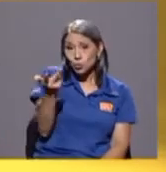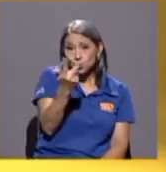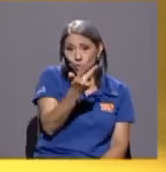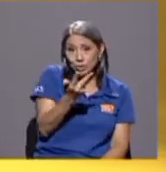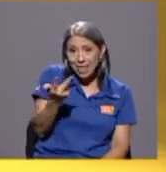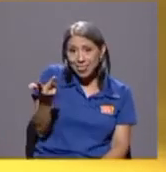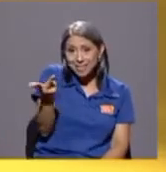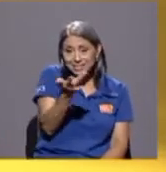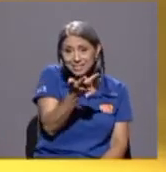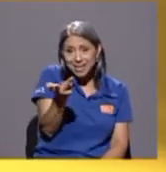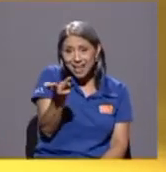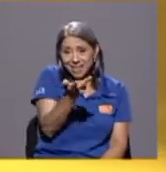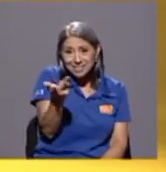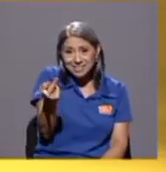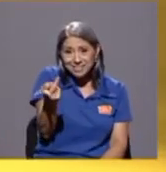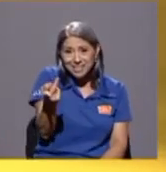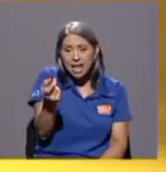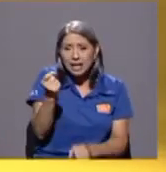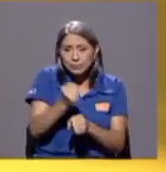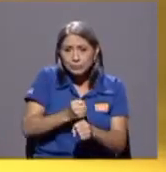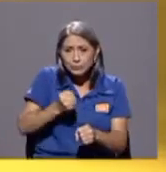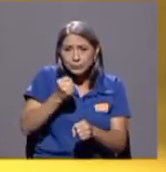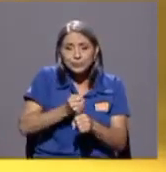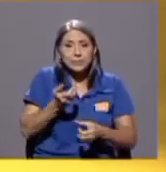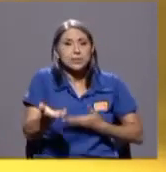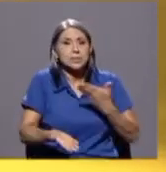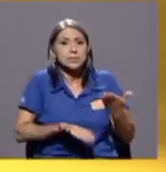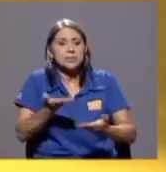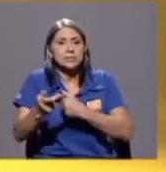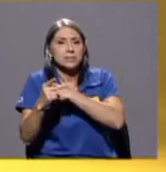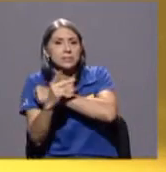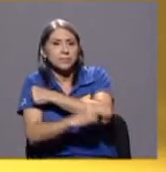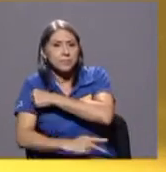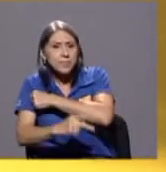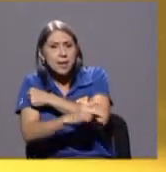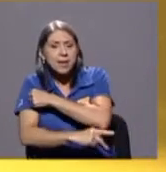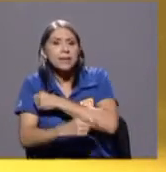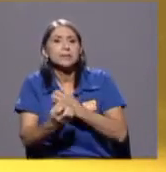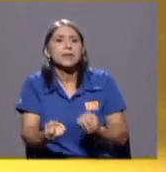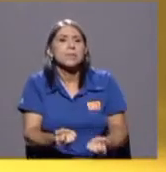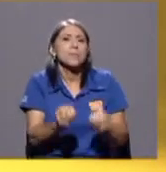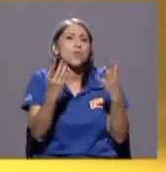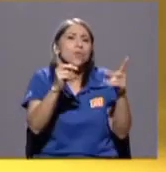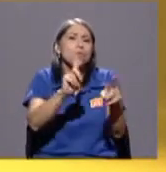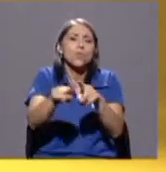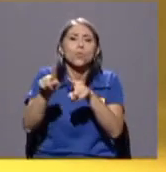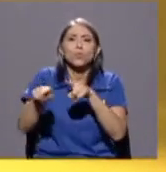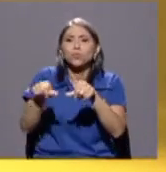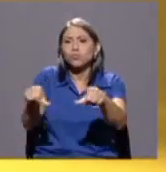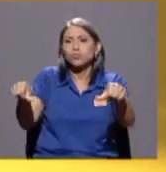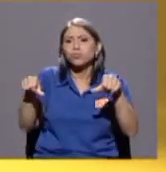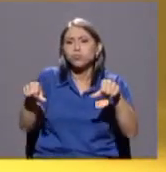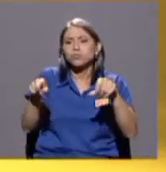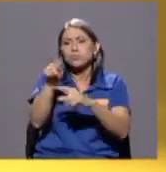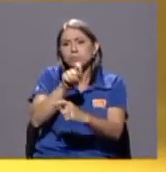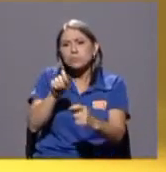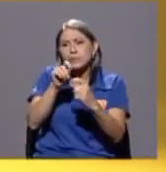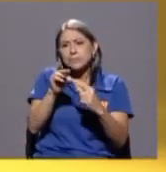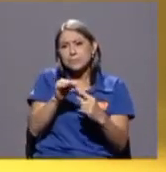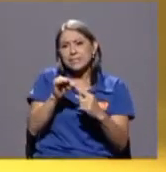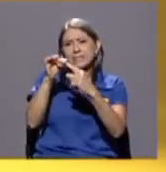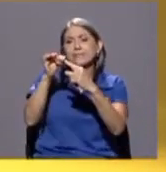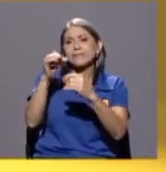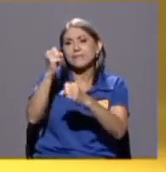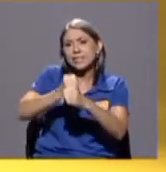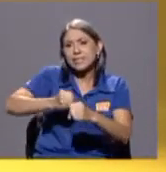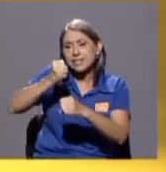han servido al país en muchos campos pero en específico en las